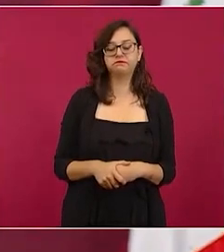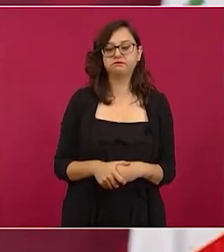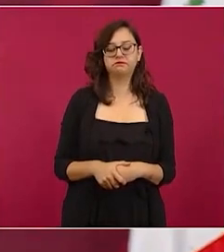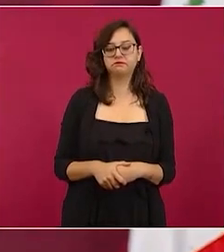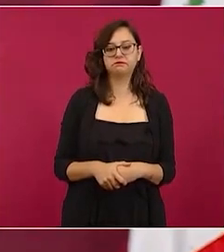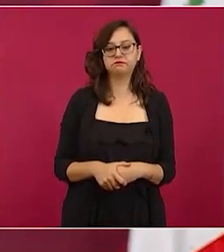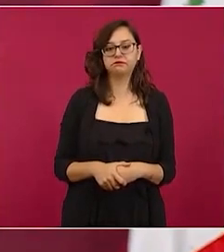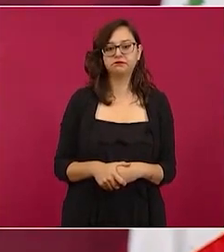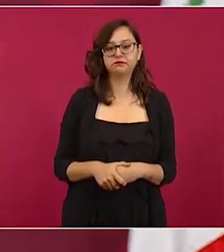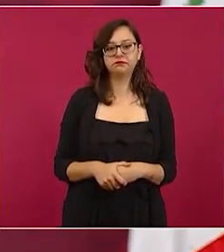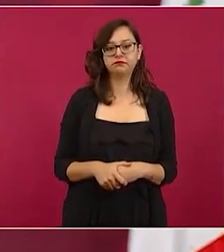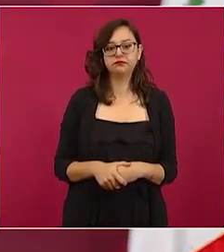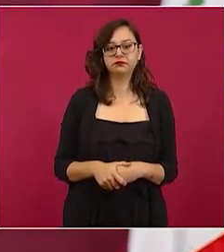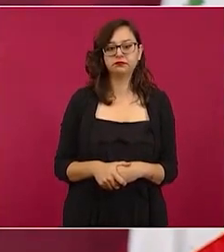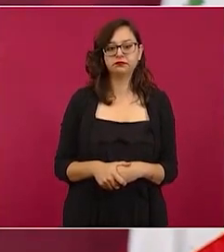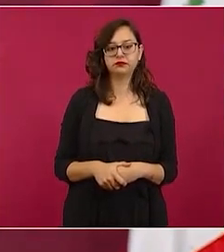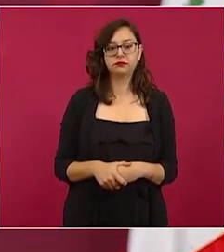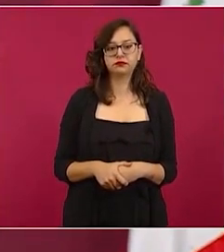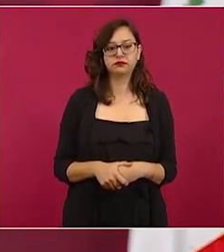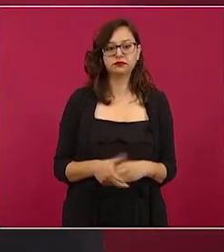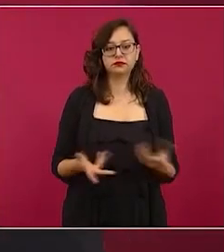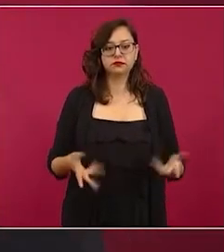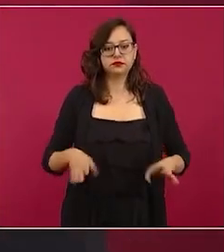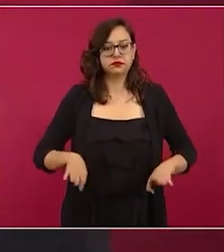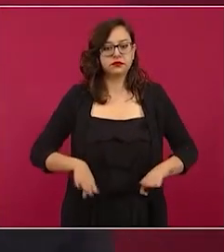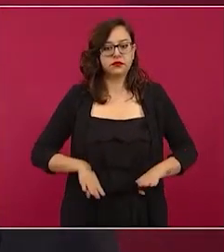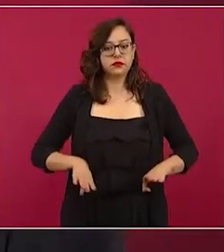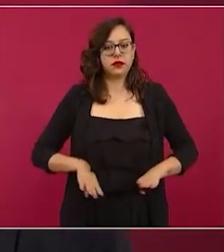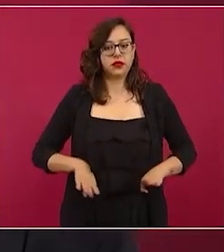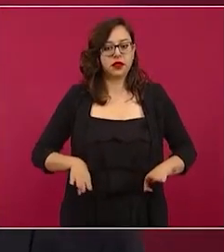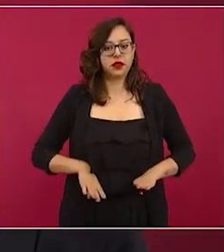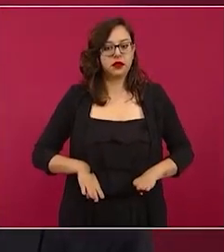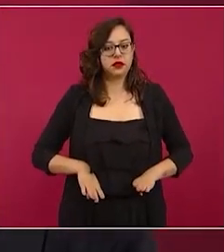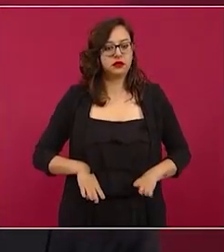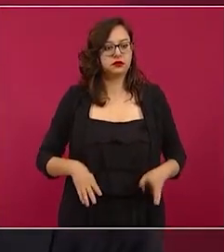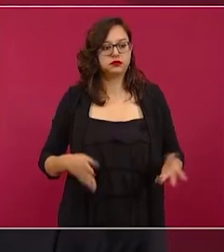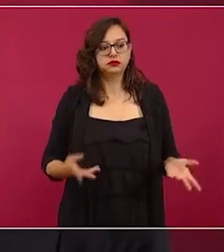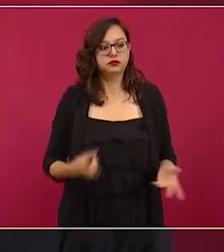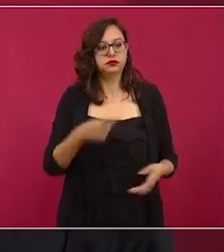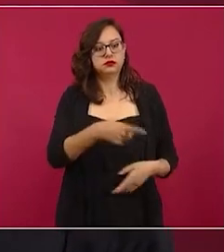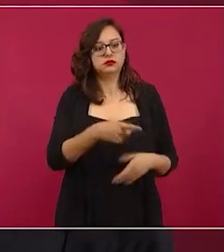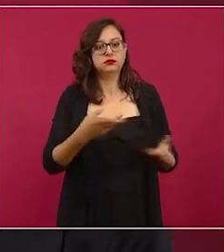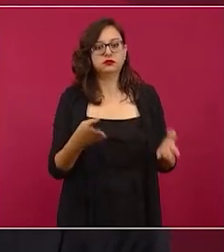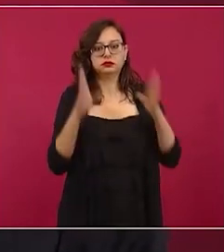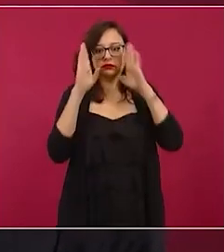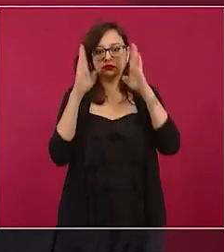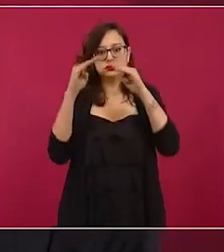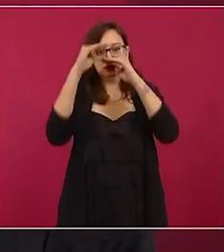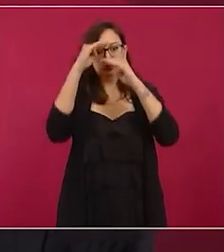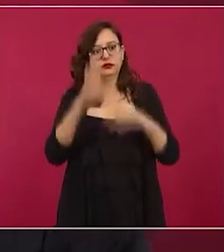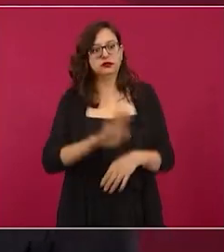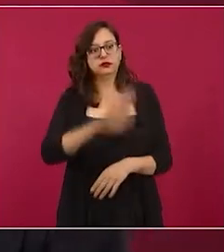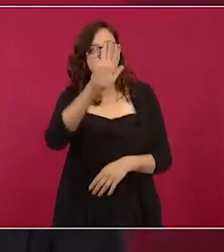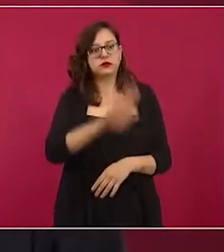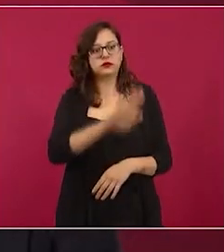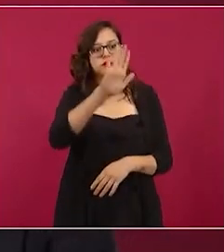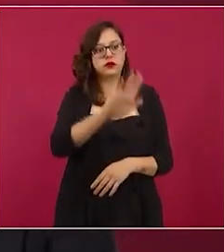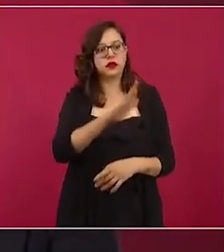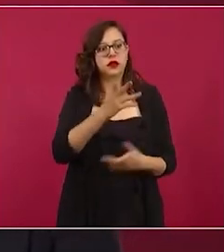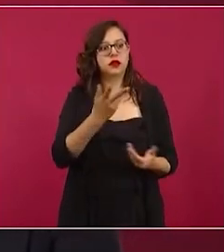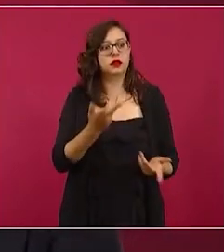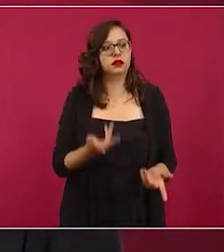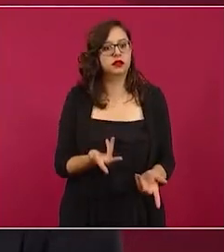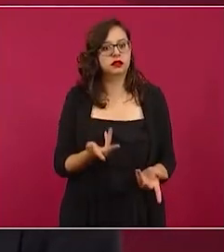conservadora, reaccionaria, en contra